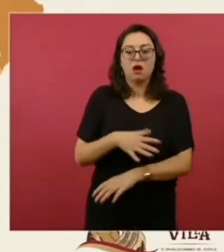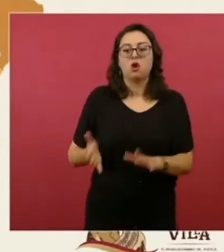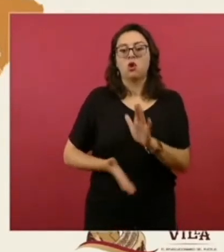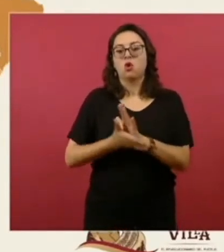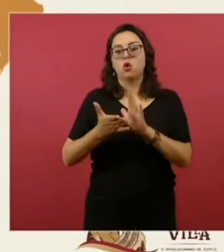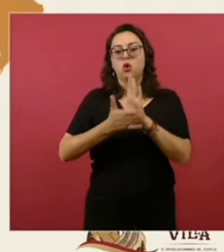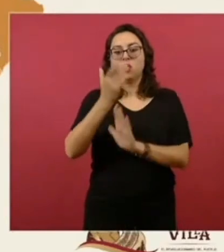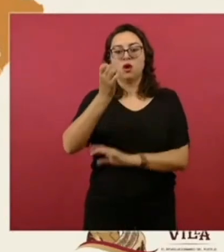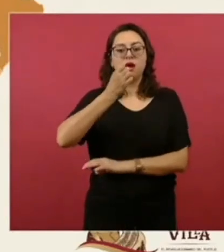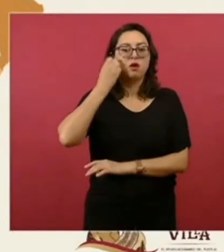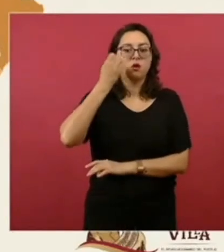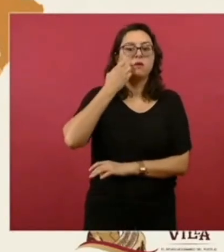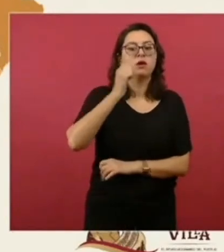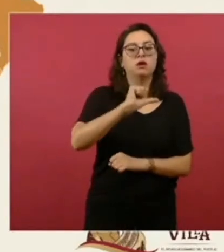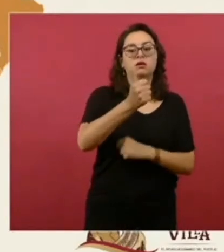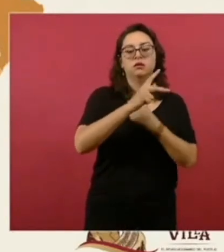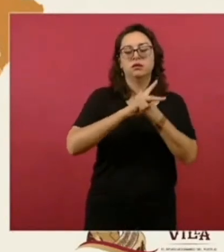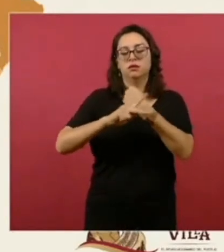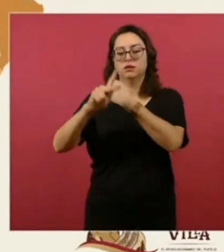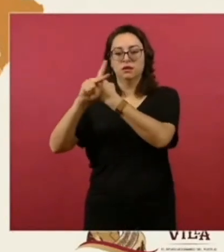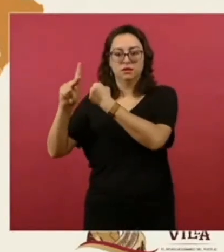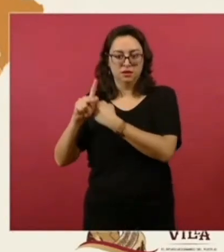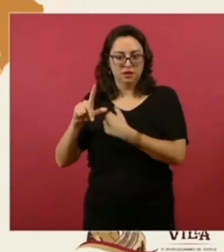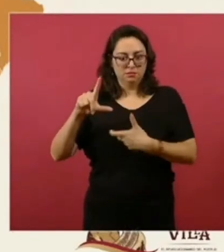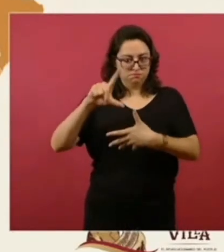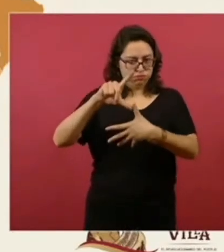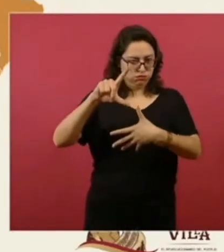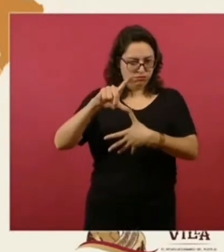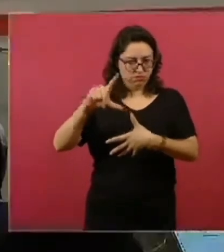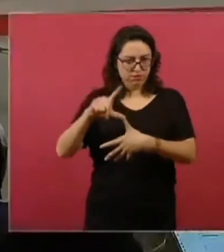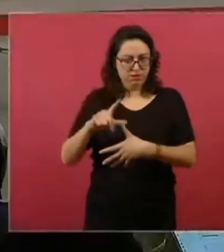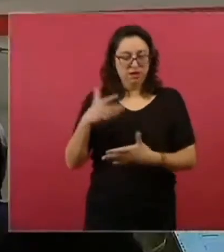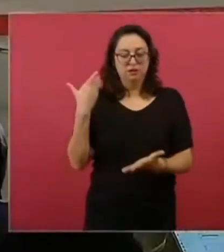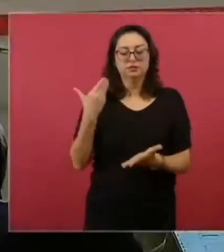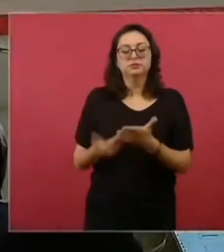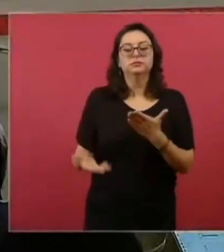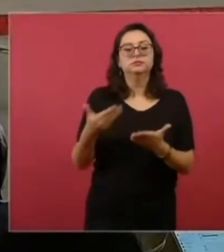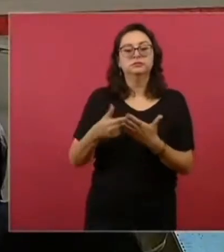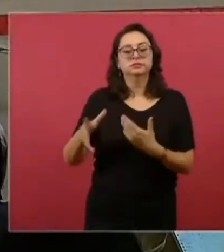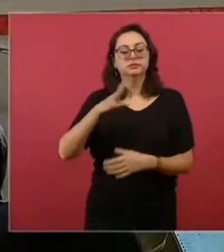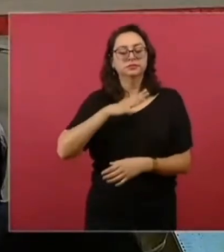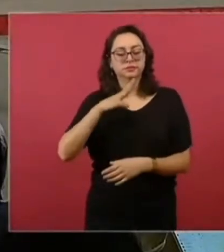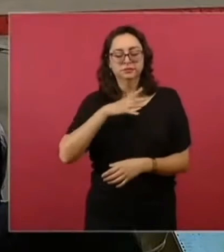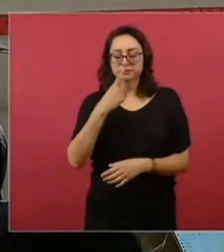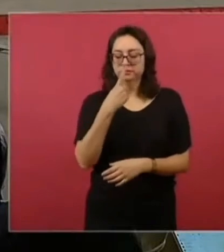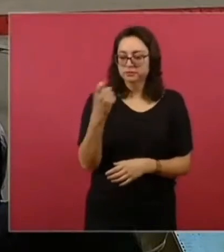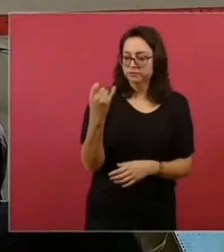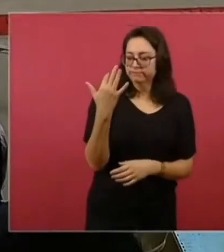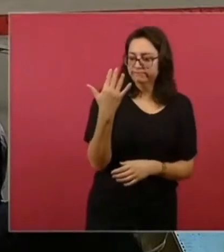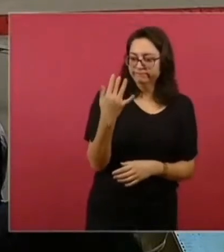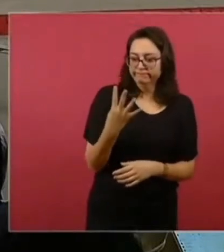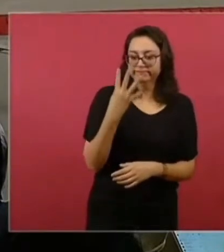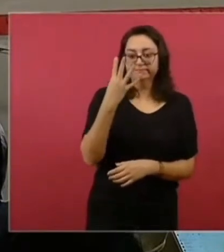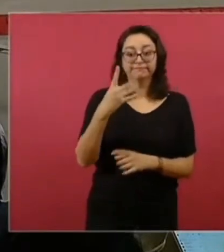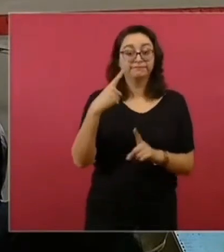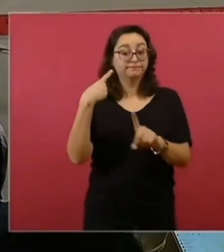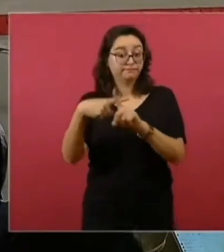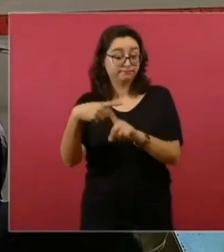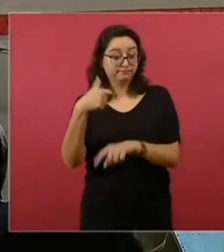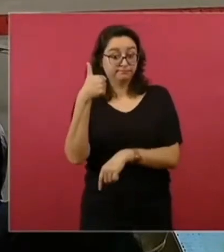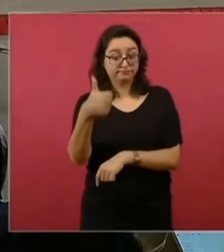Caribe. Y actualmente nosotros tenemos más o menos 154 escuelas, estamos por tener seis más